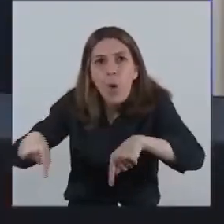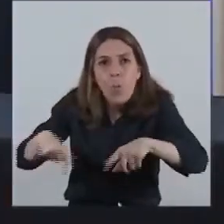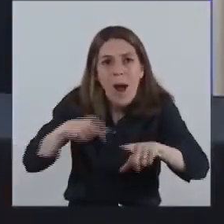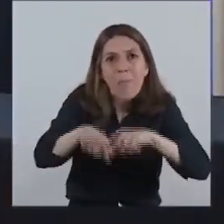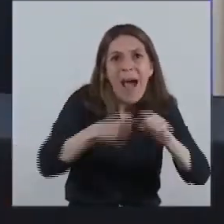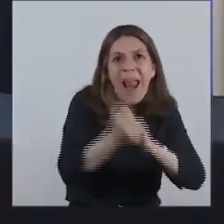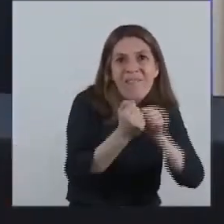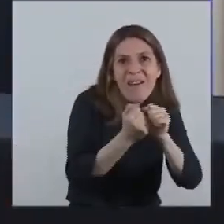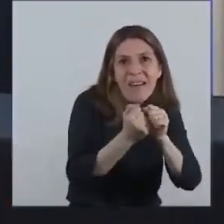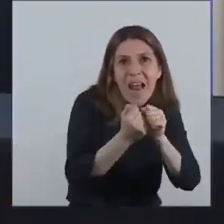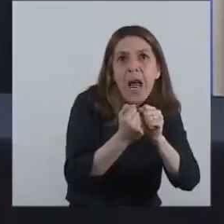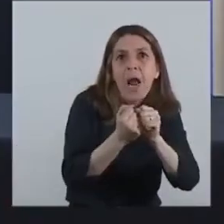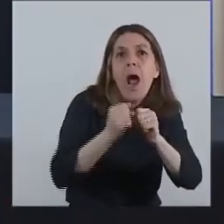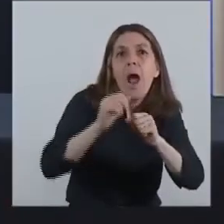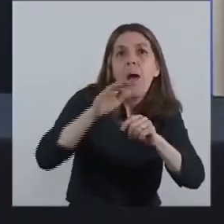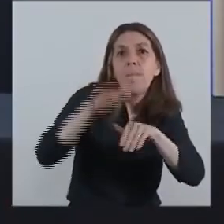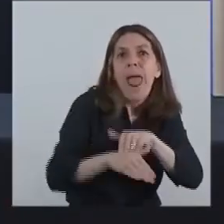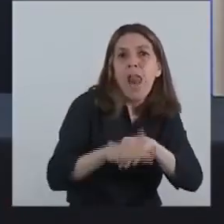5%.